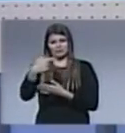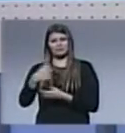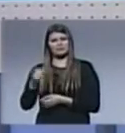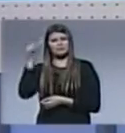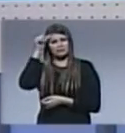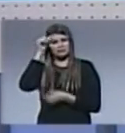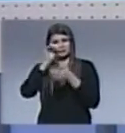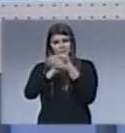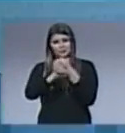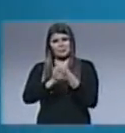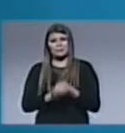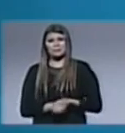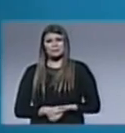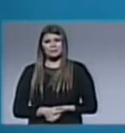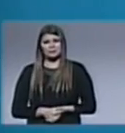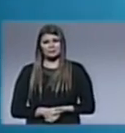¿qué es la amistad?